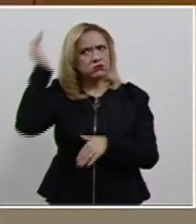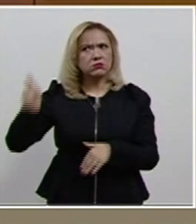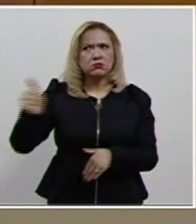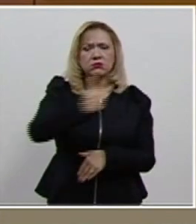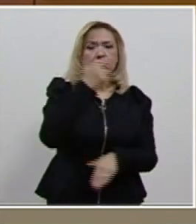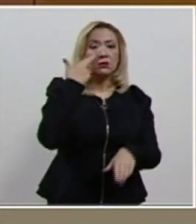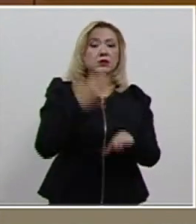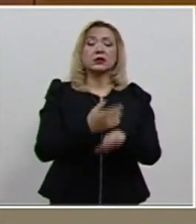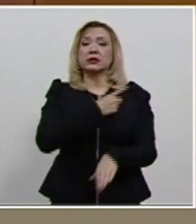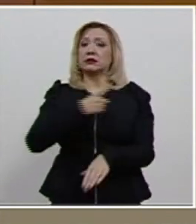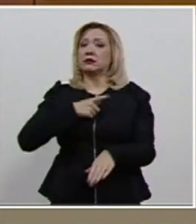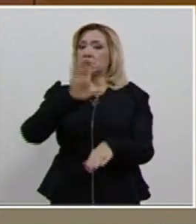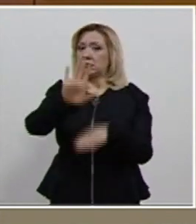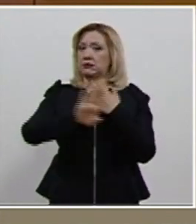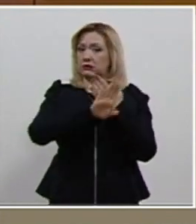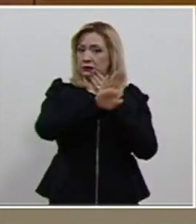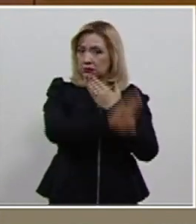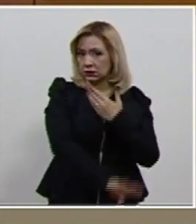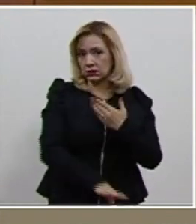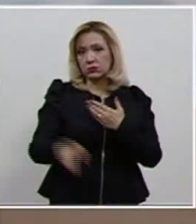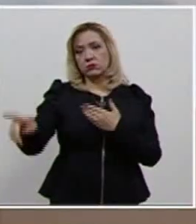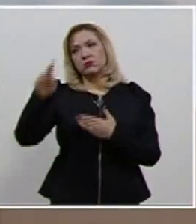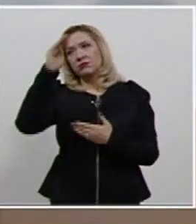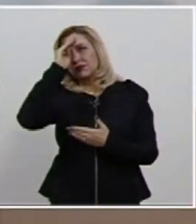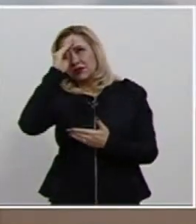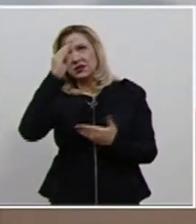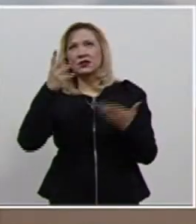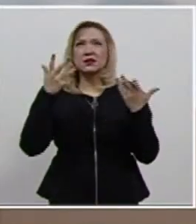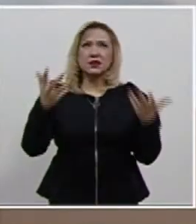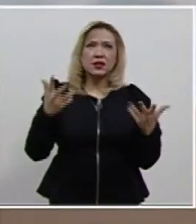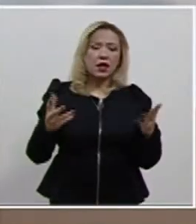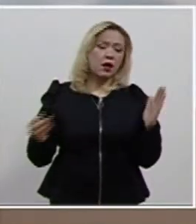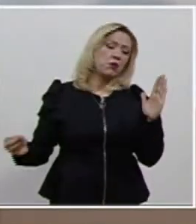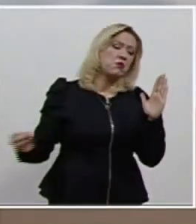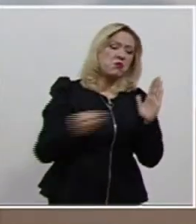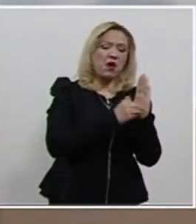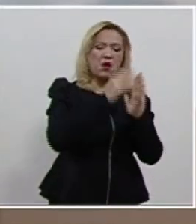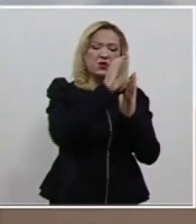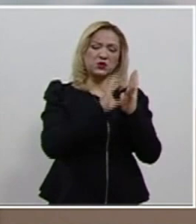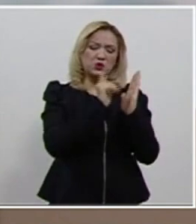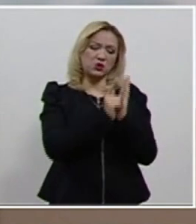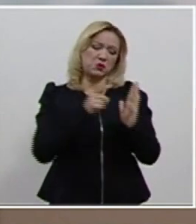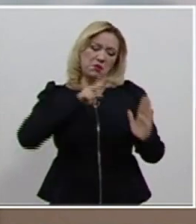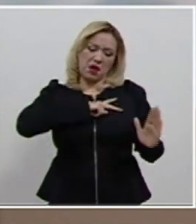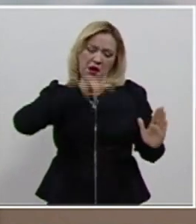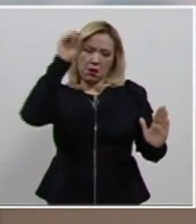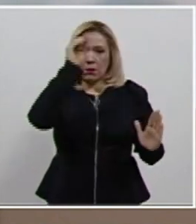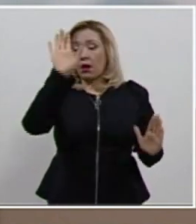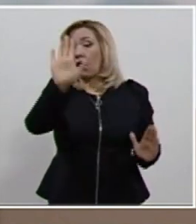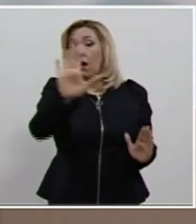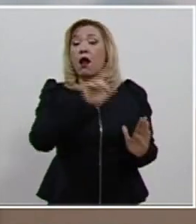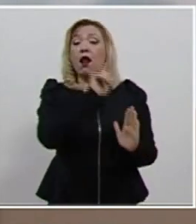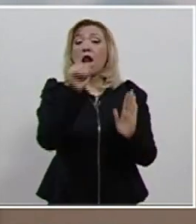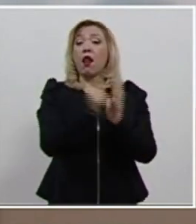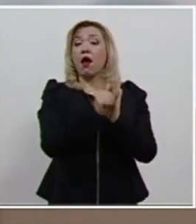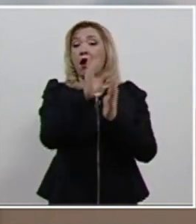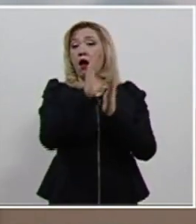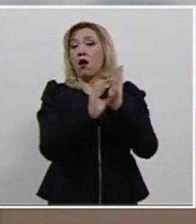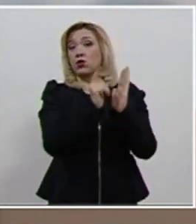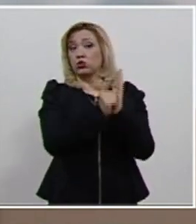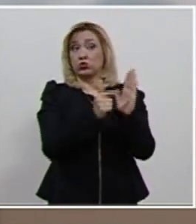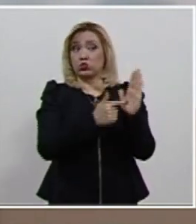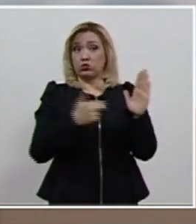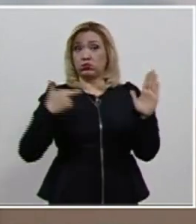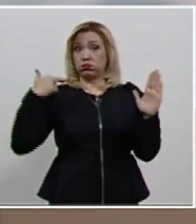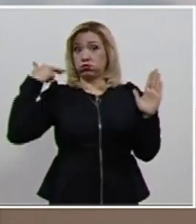pretender ver reflejados sus ideales de justicia en la Constitución, pues tienen que advertir que la ley suprema configura un Estado